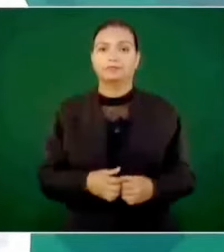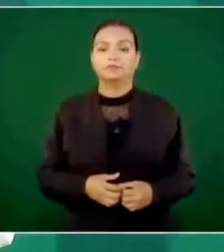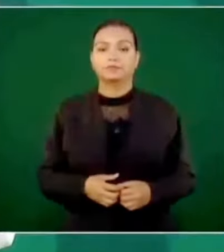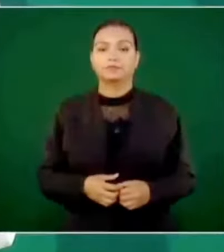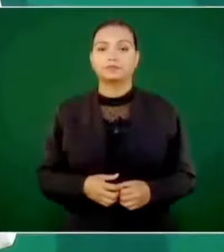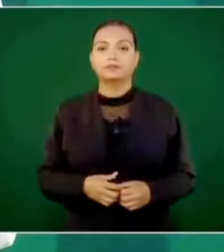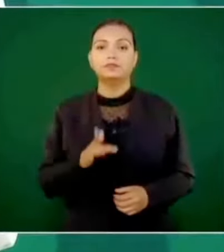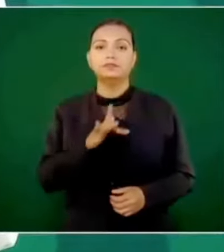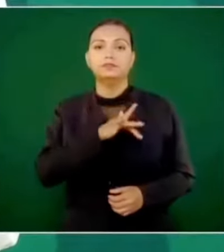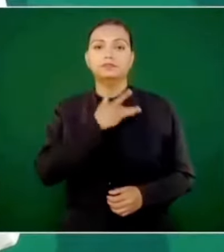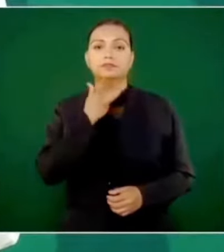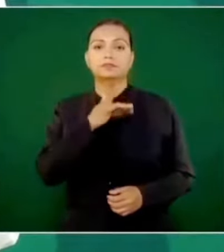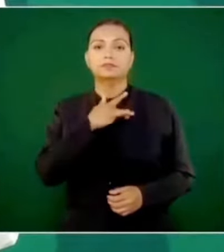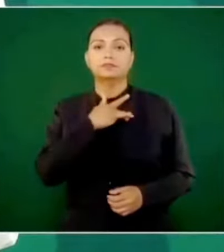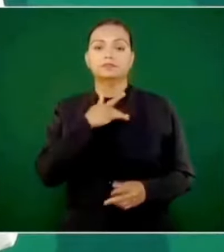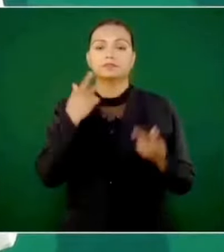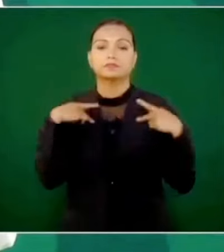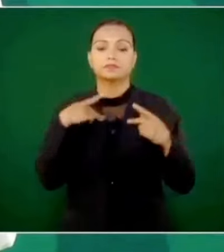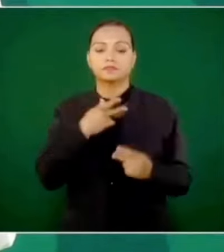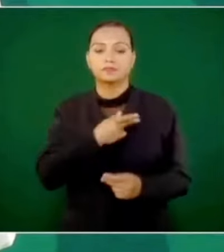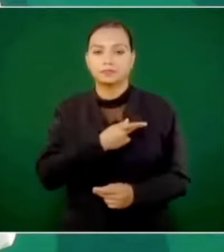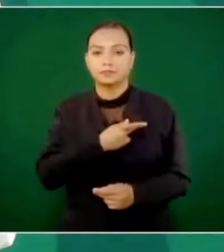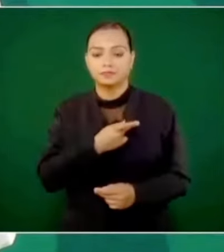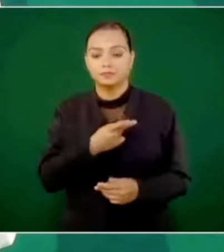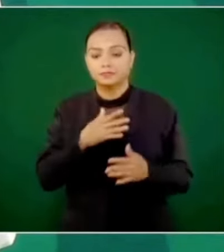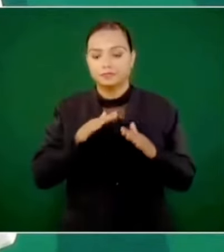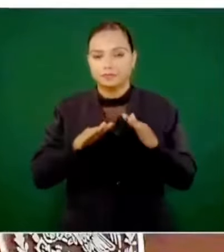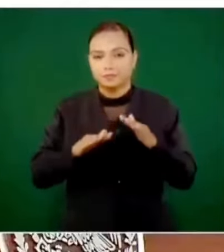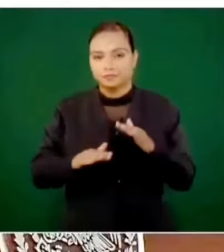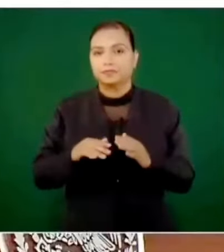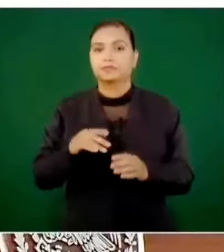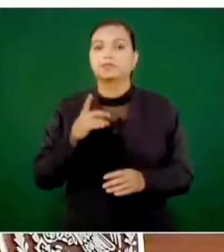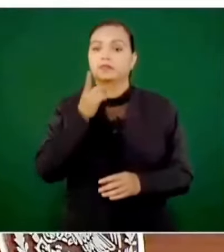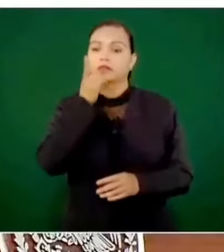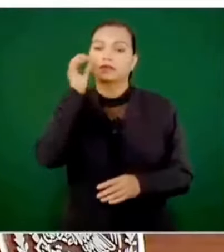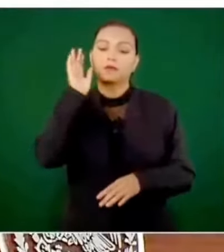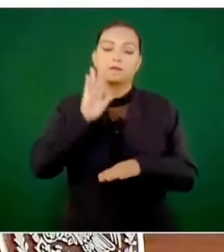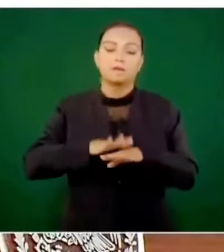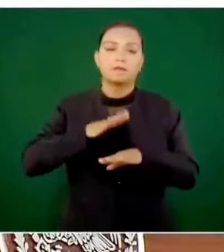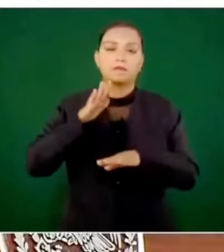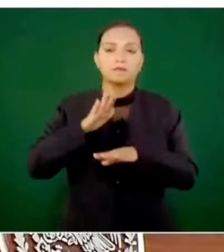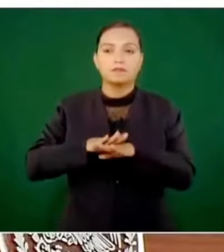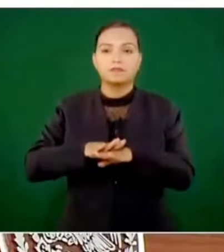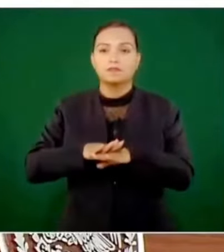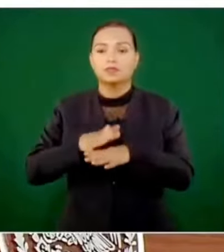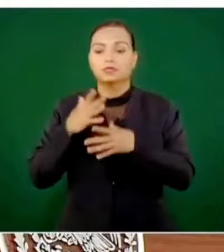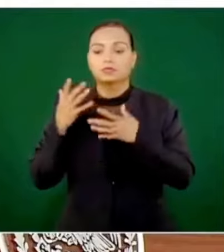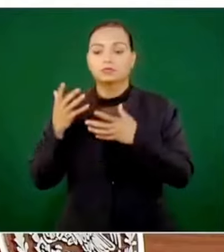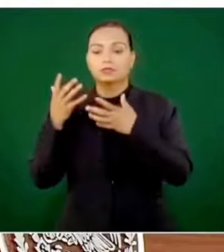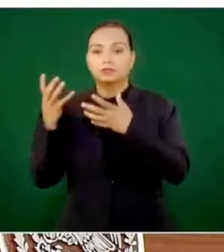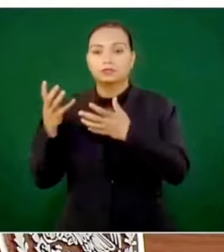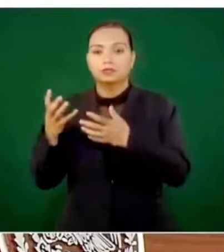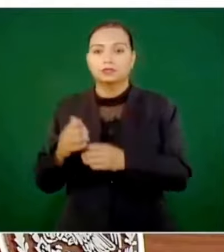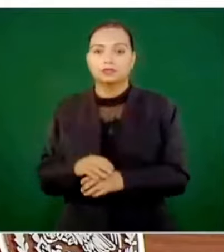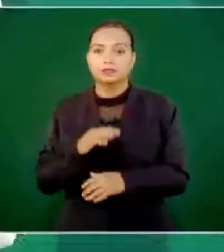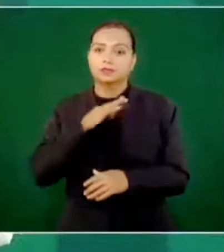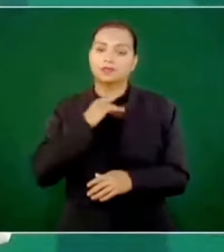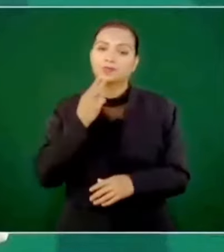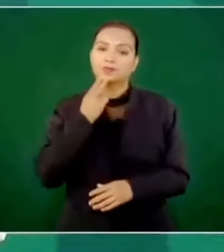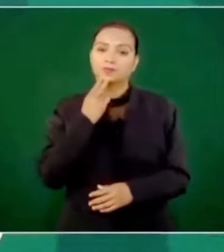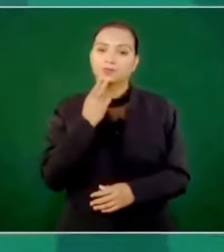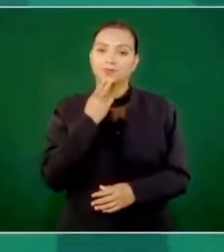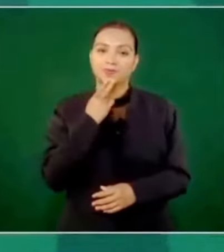los sentimientos de los de abajo, se esmeraba en utilizar